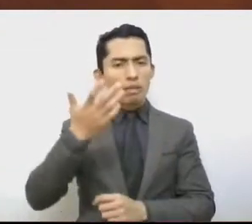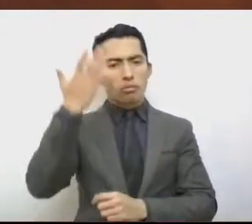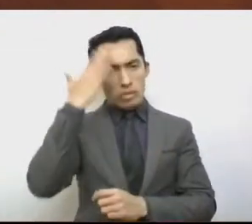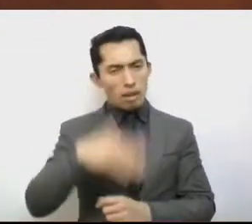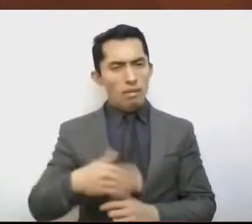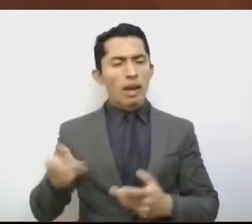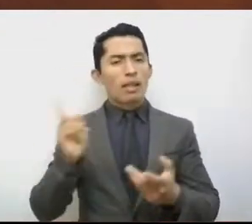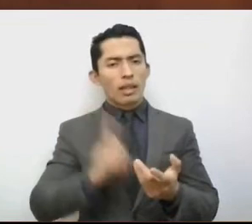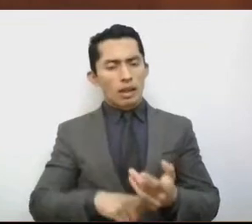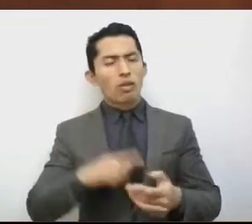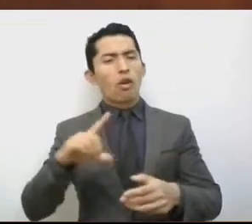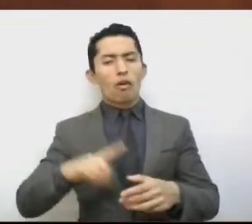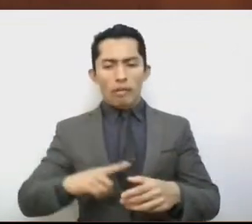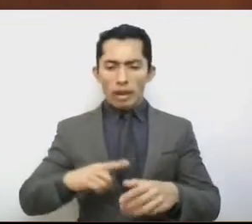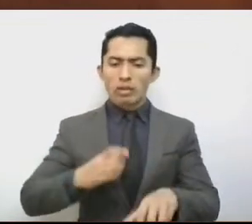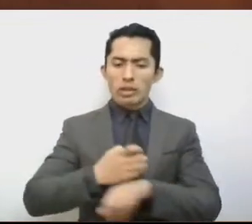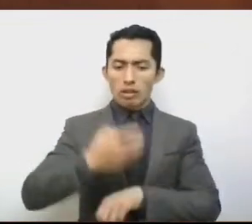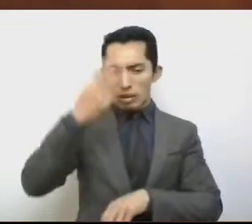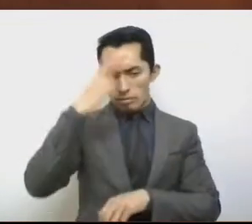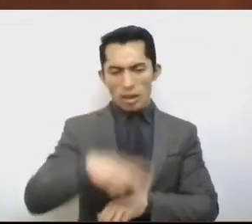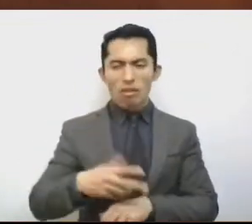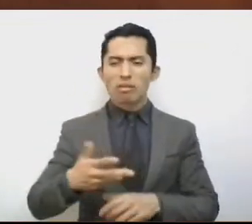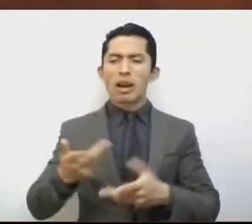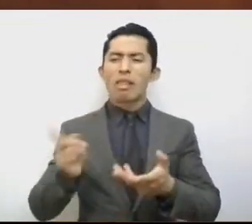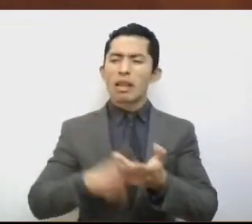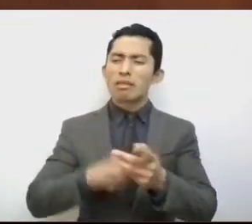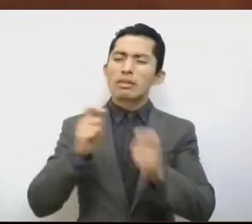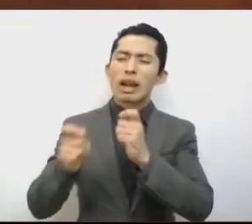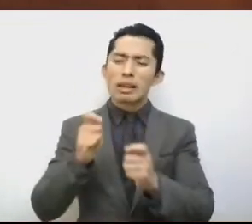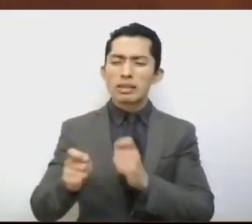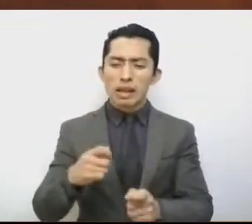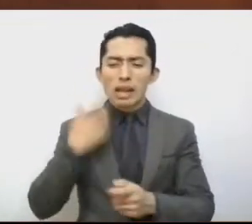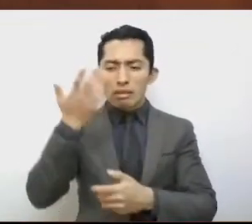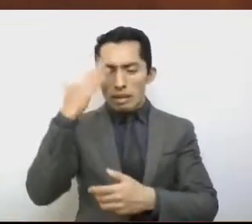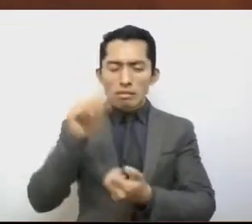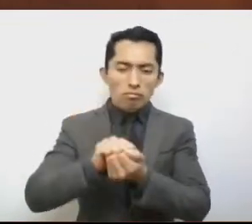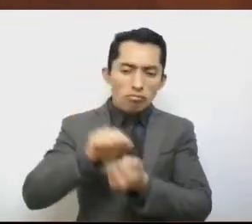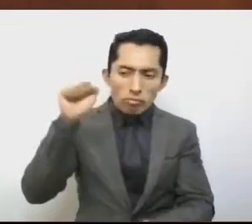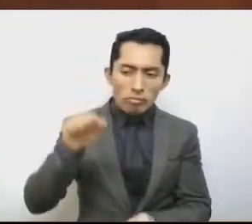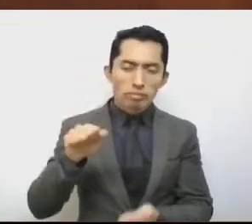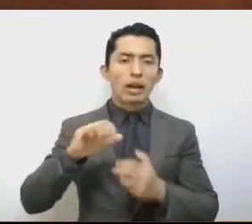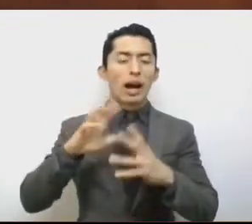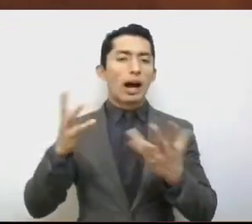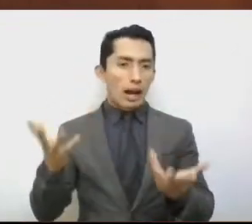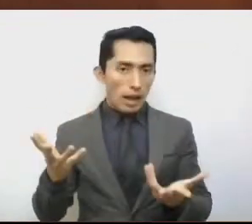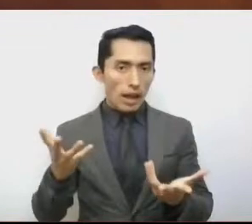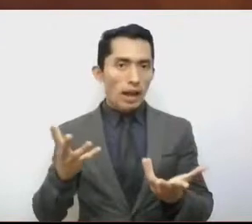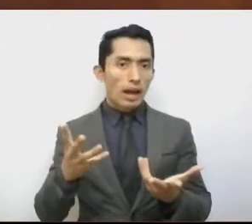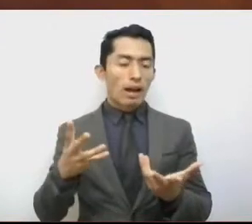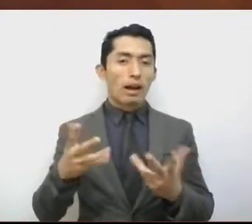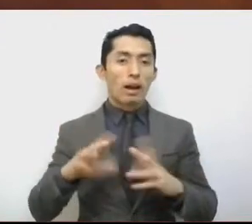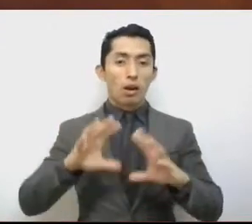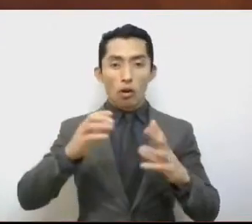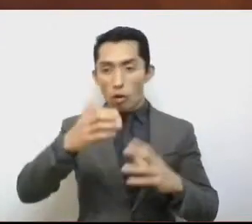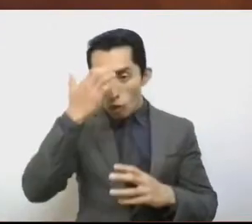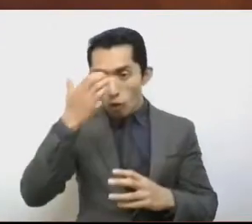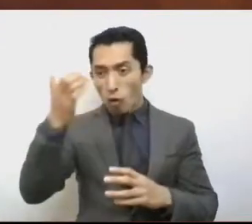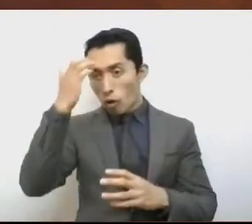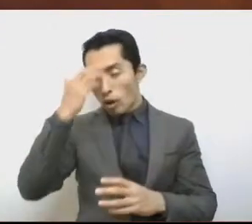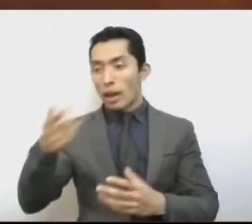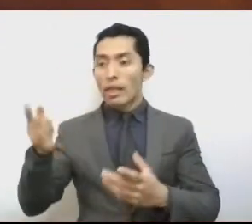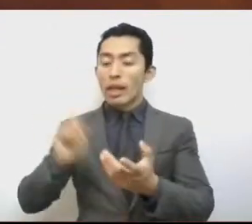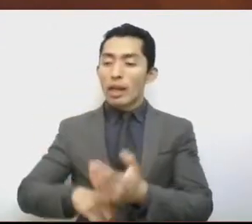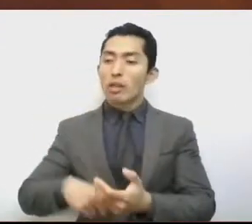haciendo el gobierno del Estado, para que conjuntamente, una vez sabiendo esta Cámara, qué ha hecho